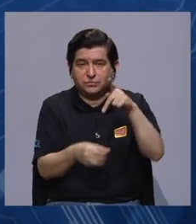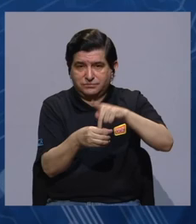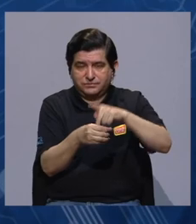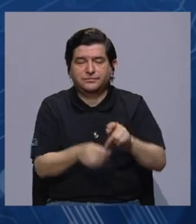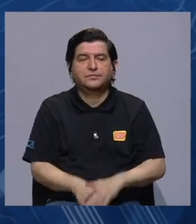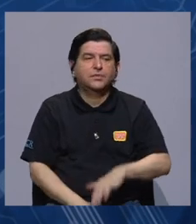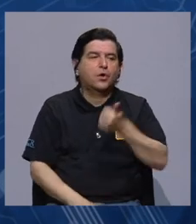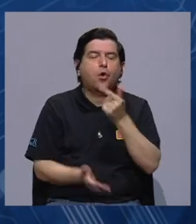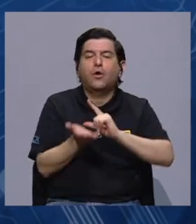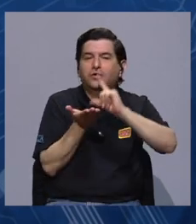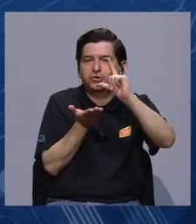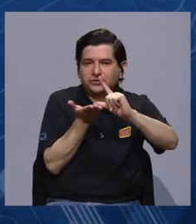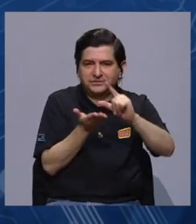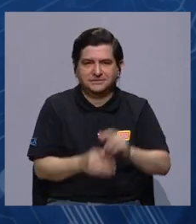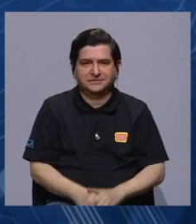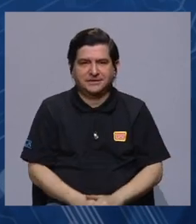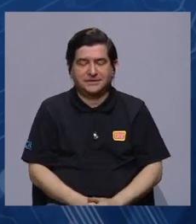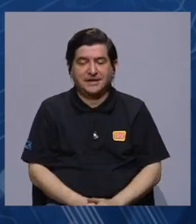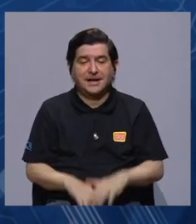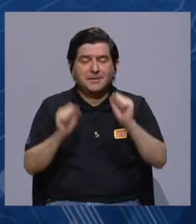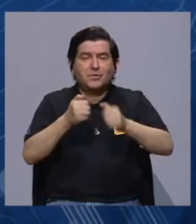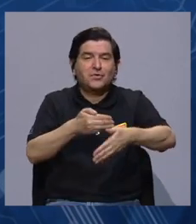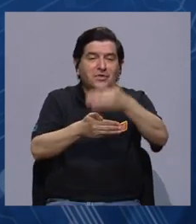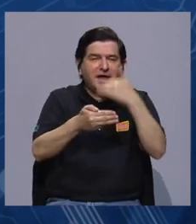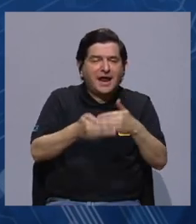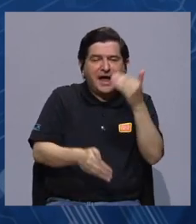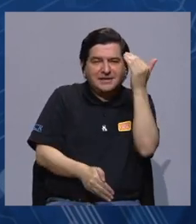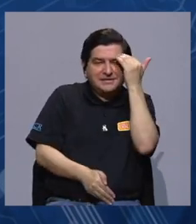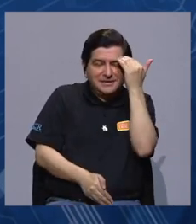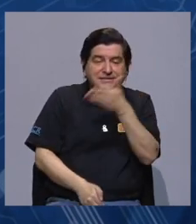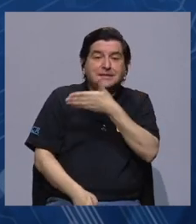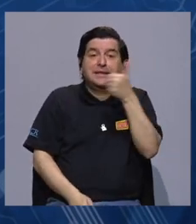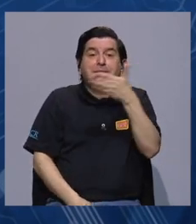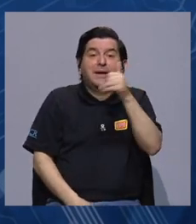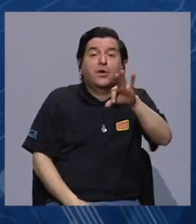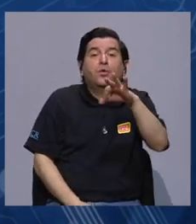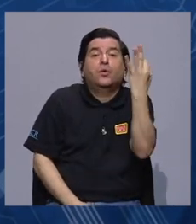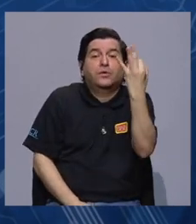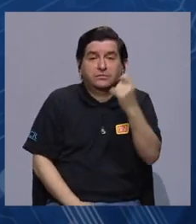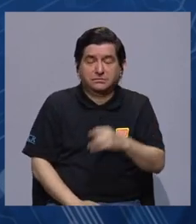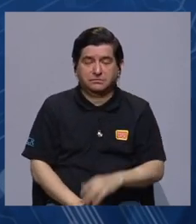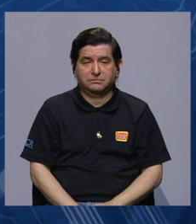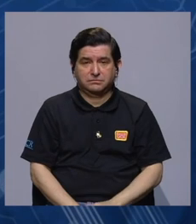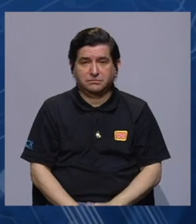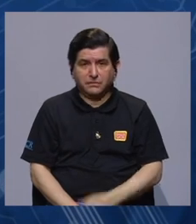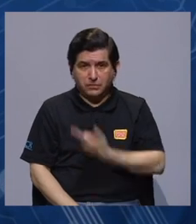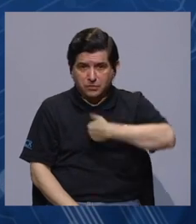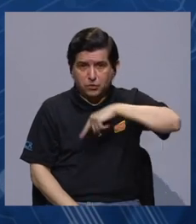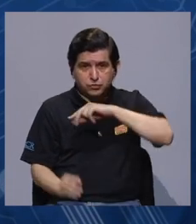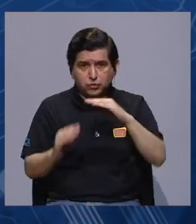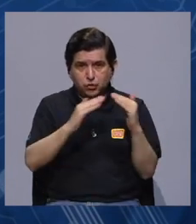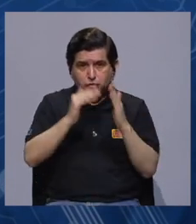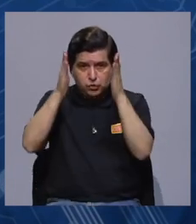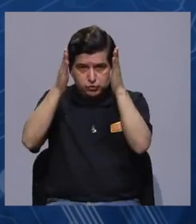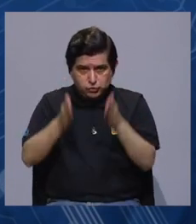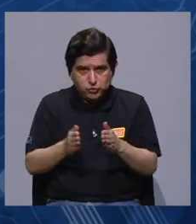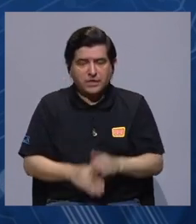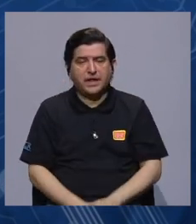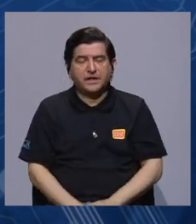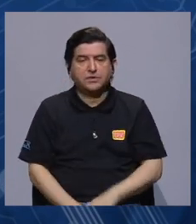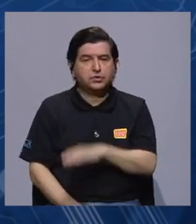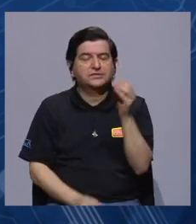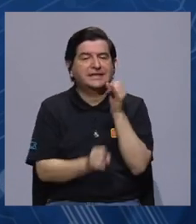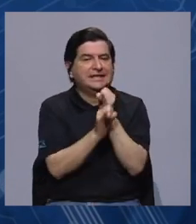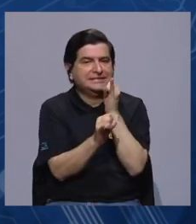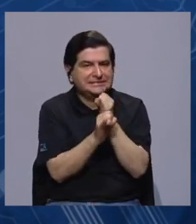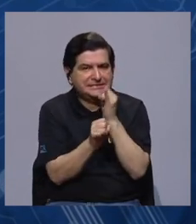la otra lección aprendida es que tenemos que poder anticipar más y mejor. Yo creo que tenemos que ser ciudadanos, tenemos